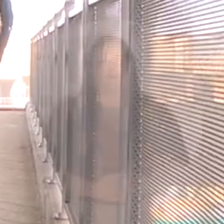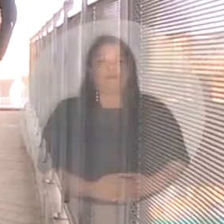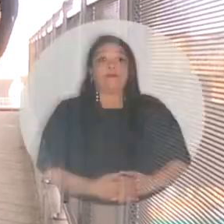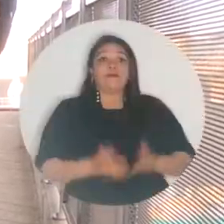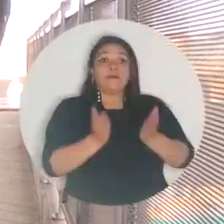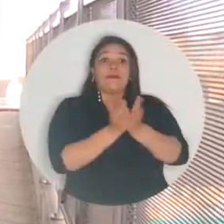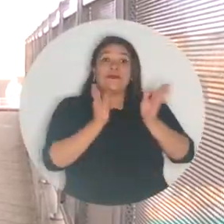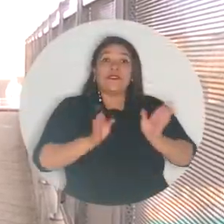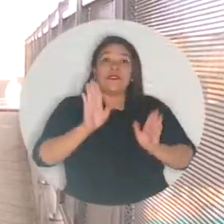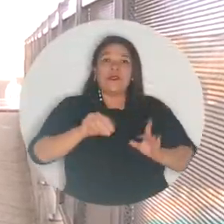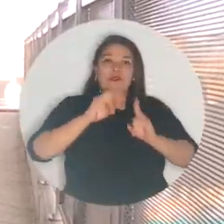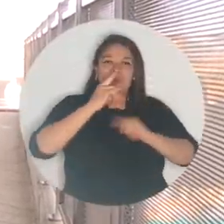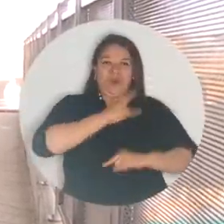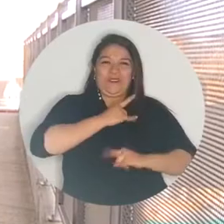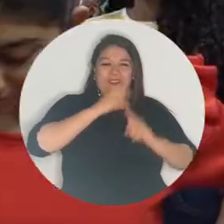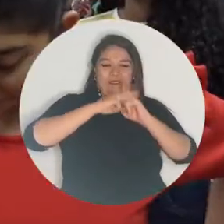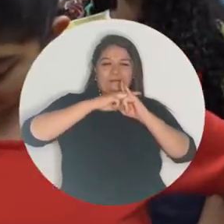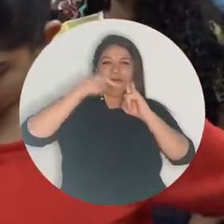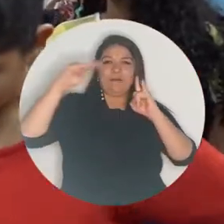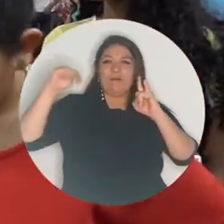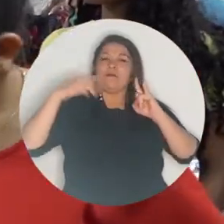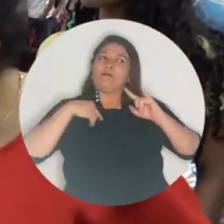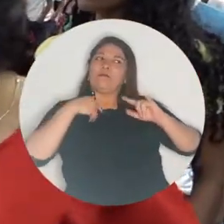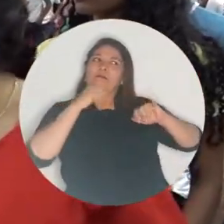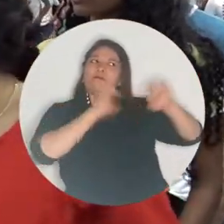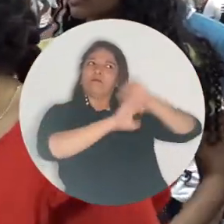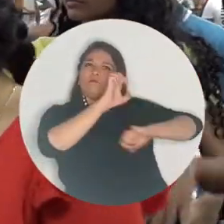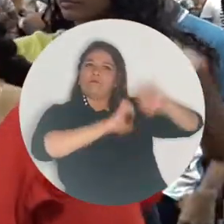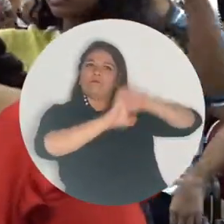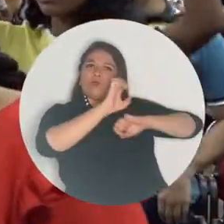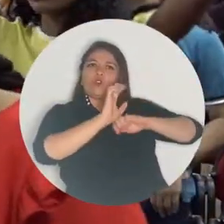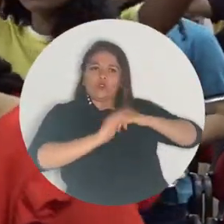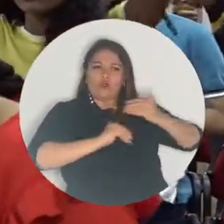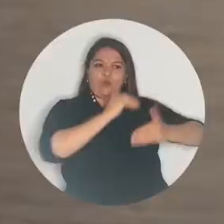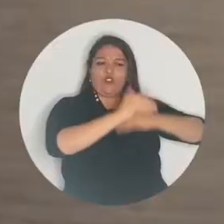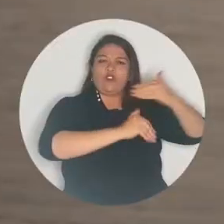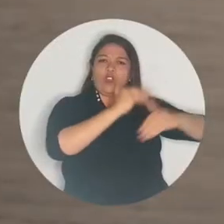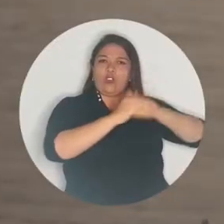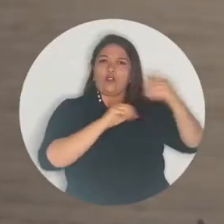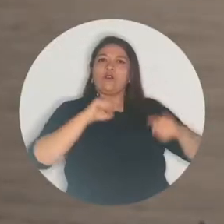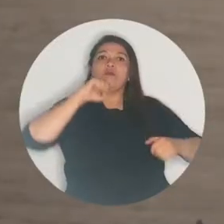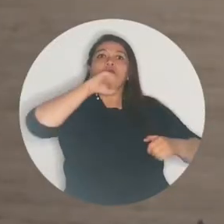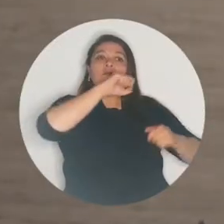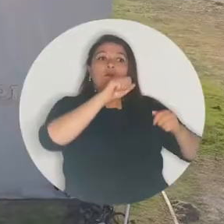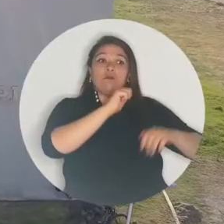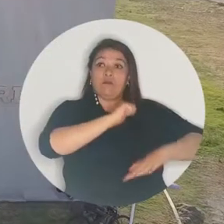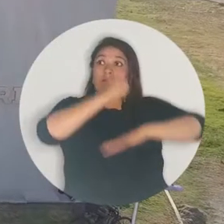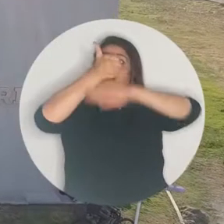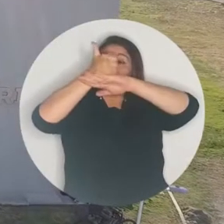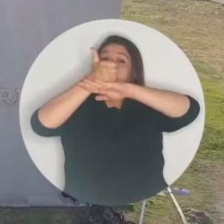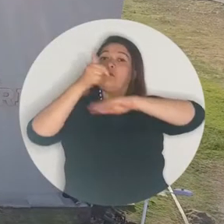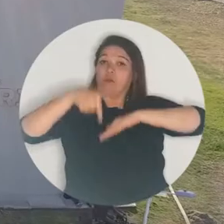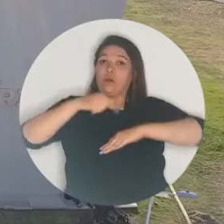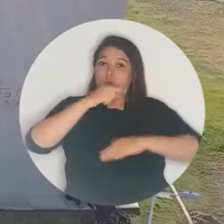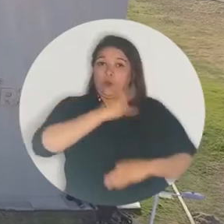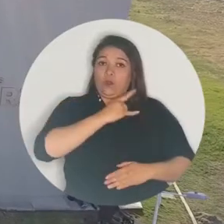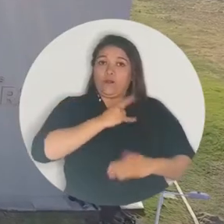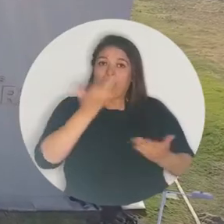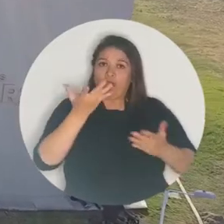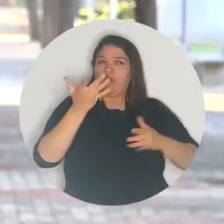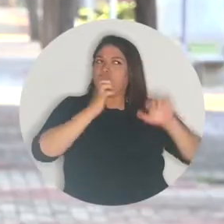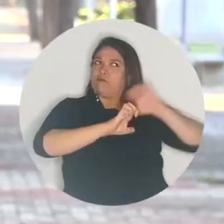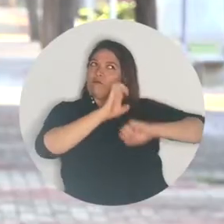Estudiantes de la Universidad del Magdalena defienden el proceso de designación del doctor Pablo Vera Salazar como rector de la institución.